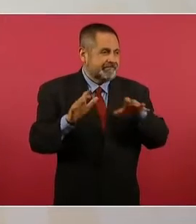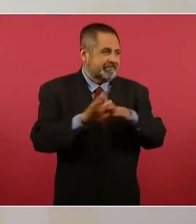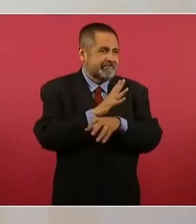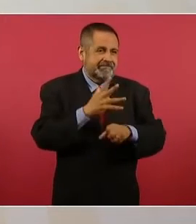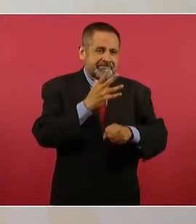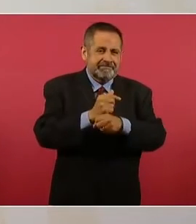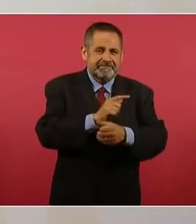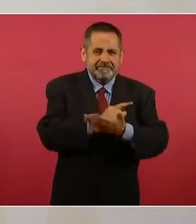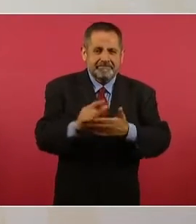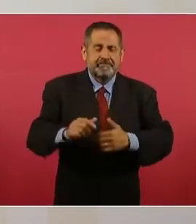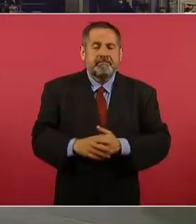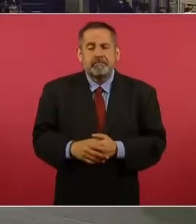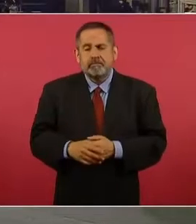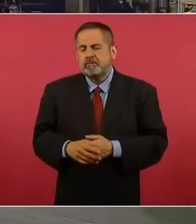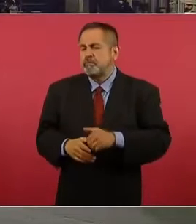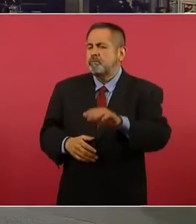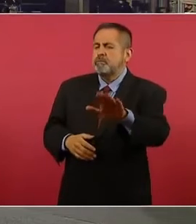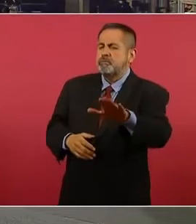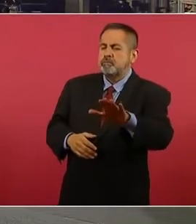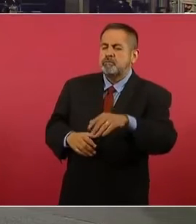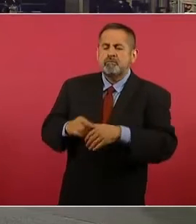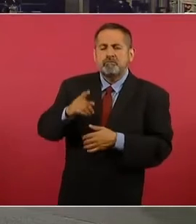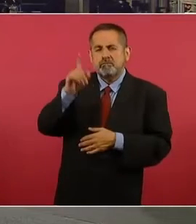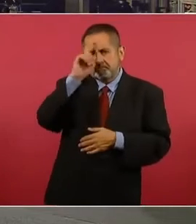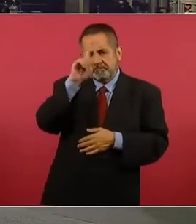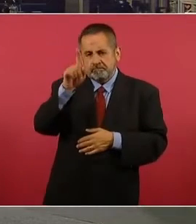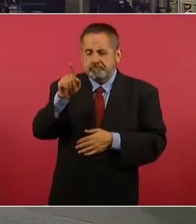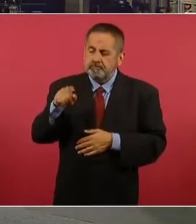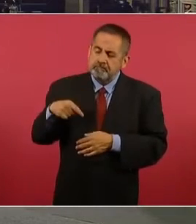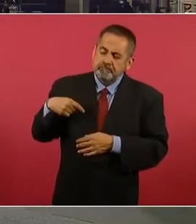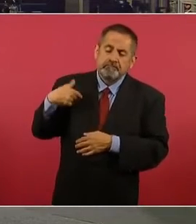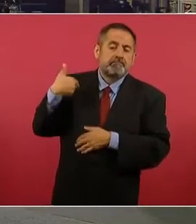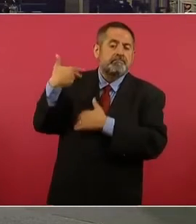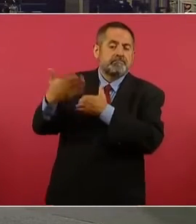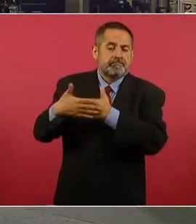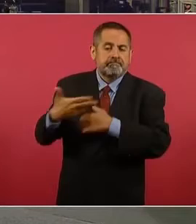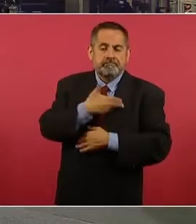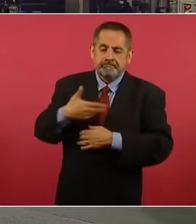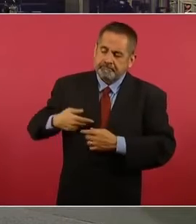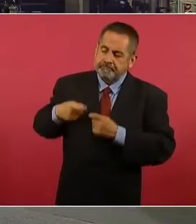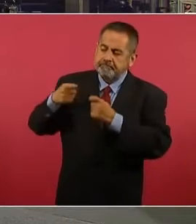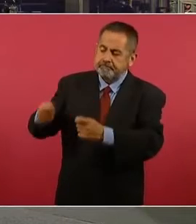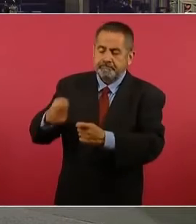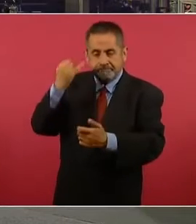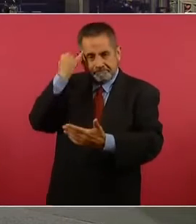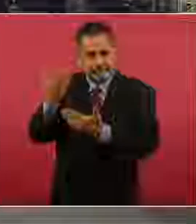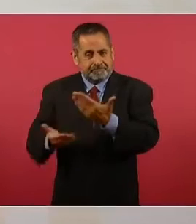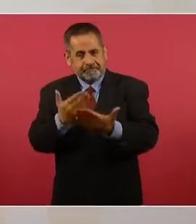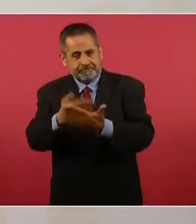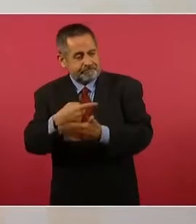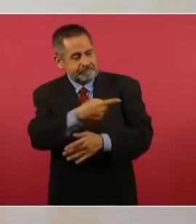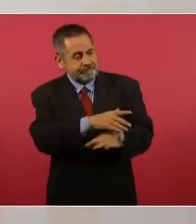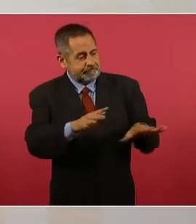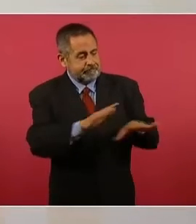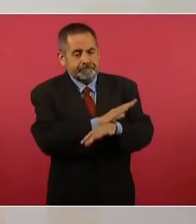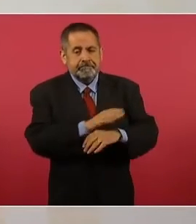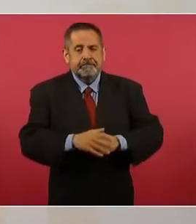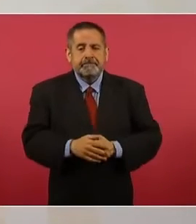Y en este caso, presidente, ¿le recomendaría a su sucesor presentar alguna iniciativa? Yo más que nada